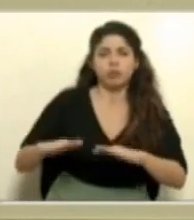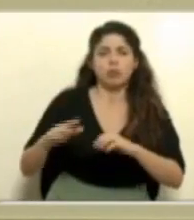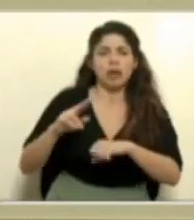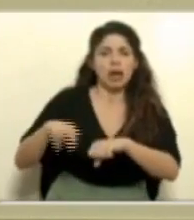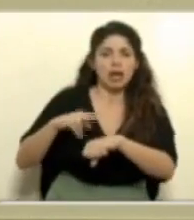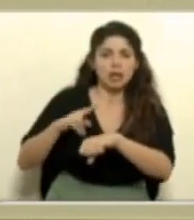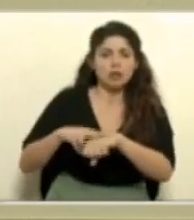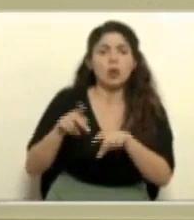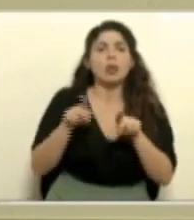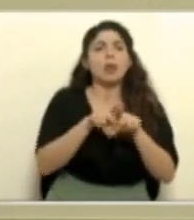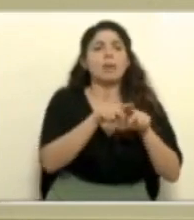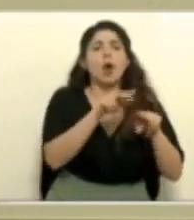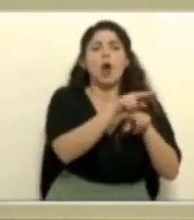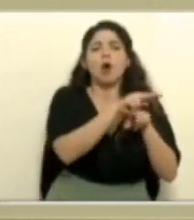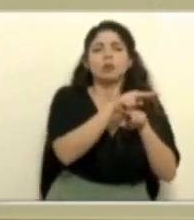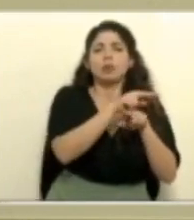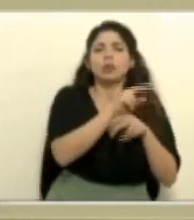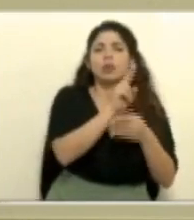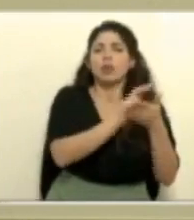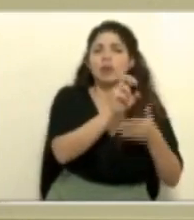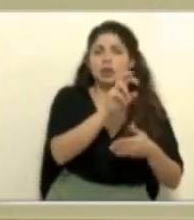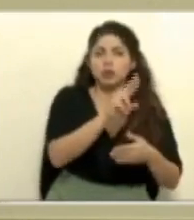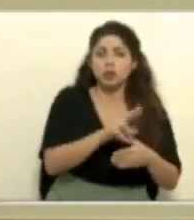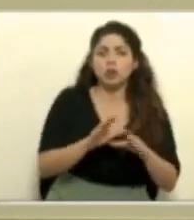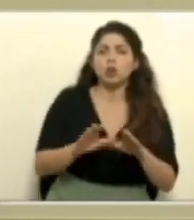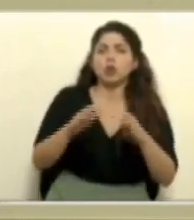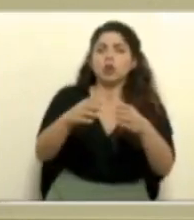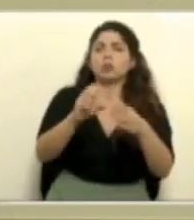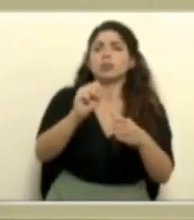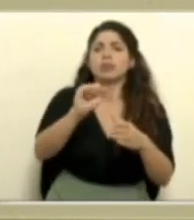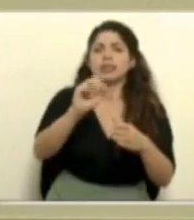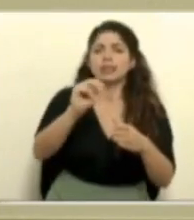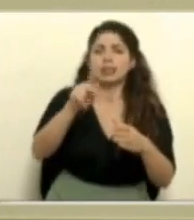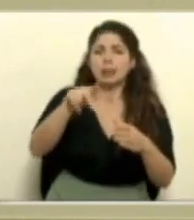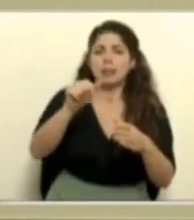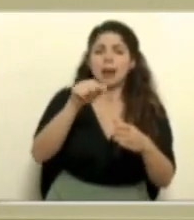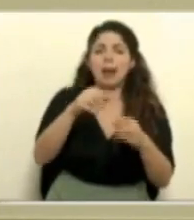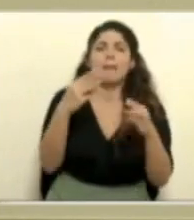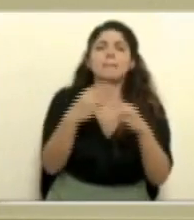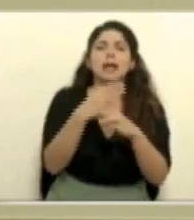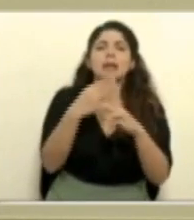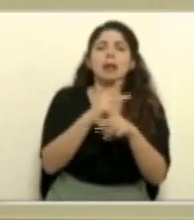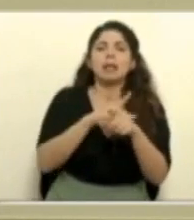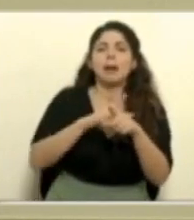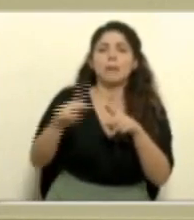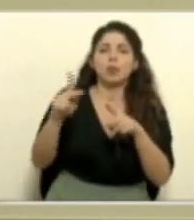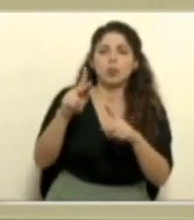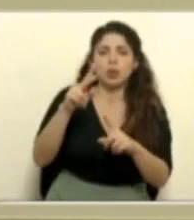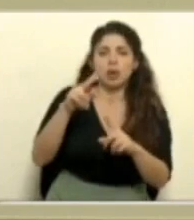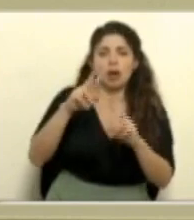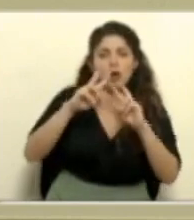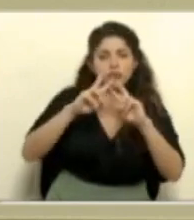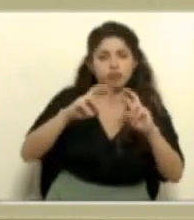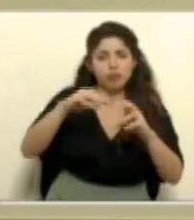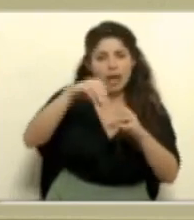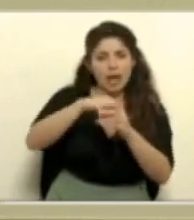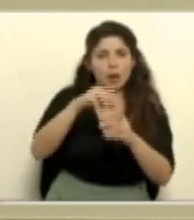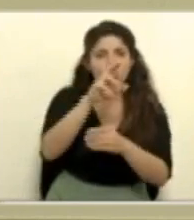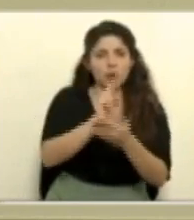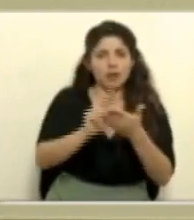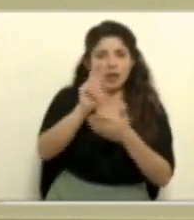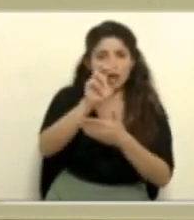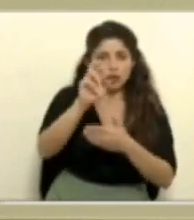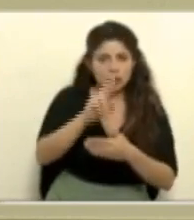de la UCR, por parte del grupo de Simpa, que es el grupo de matemática pura y aplicada de la Universidad de Costa Rica,